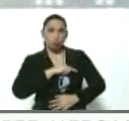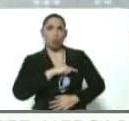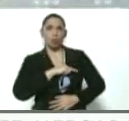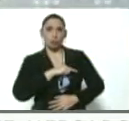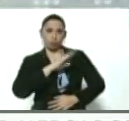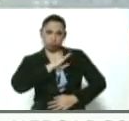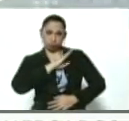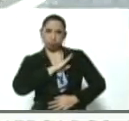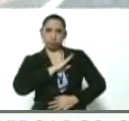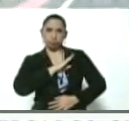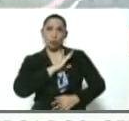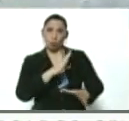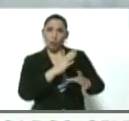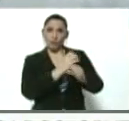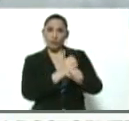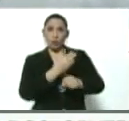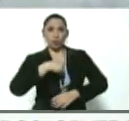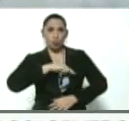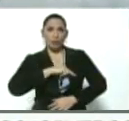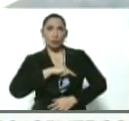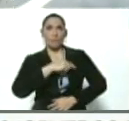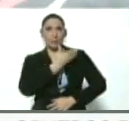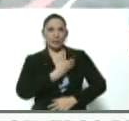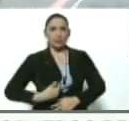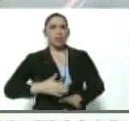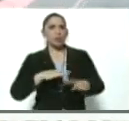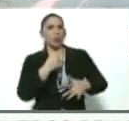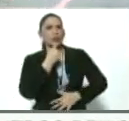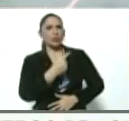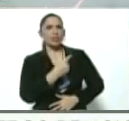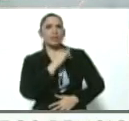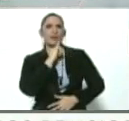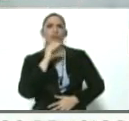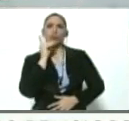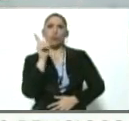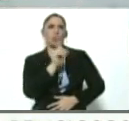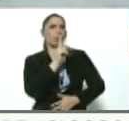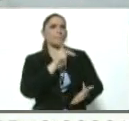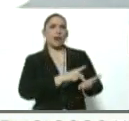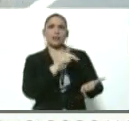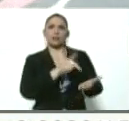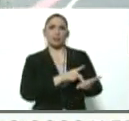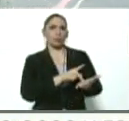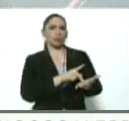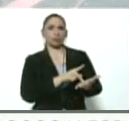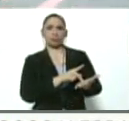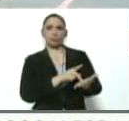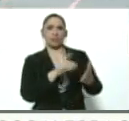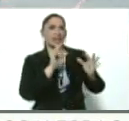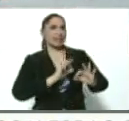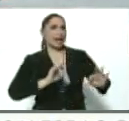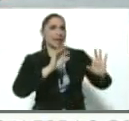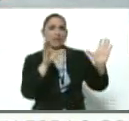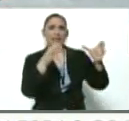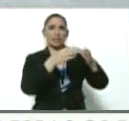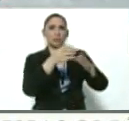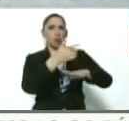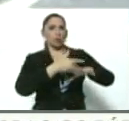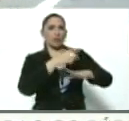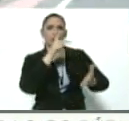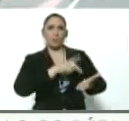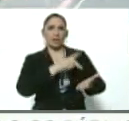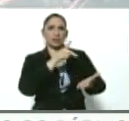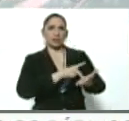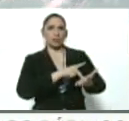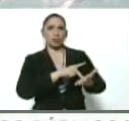mi caso, yo le creo a nuestro presidente cuando él dice que él no participó o nadie de su equipo de gobierno participó